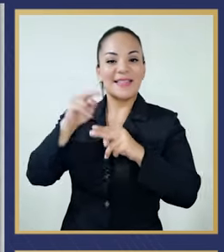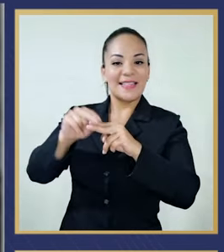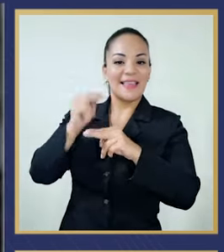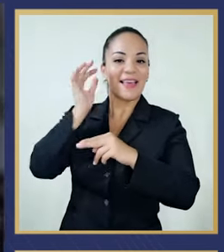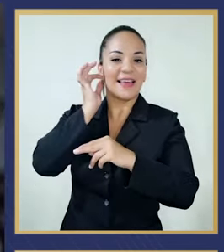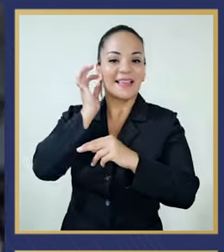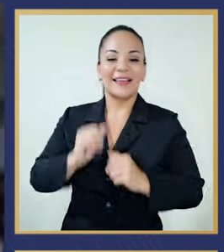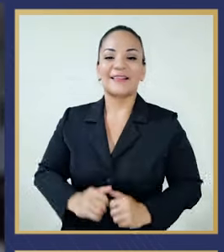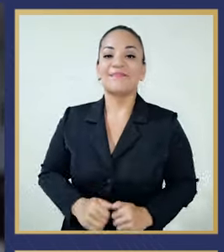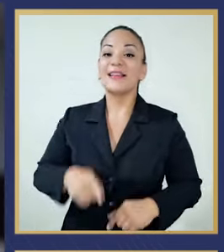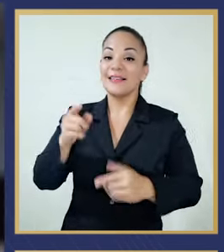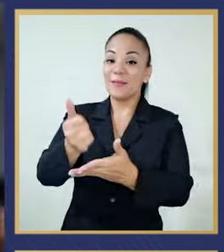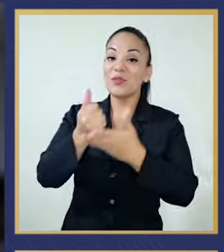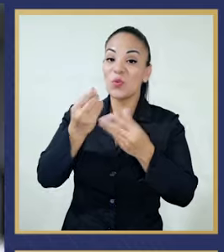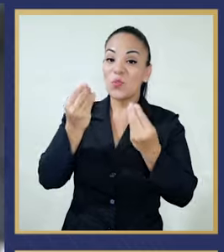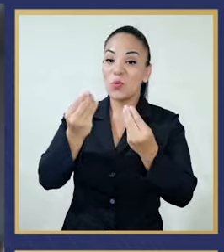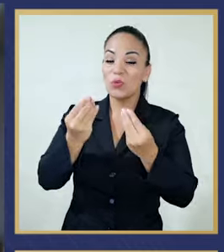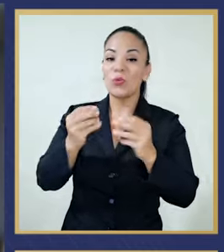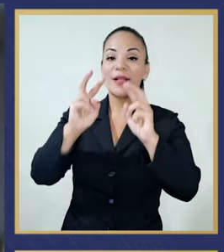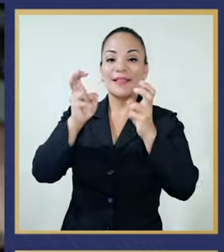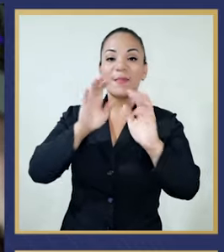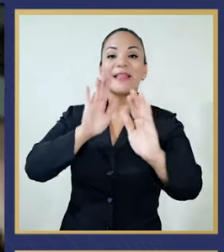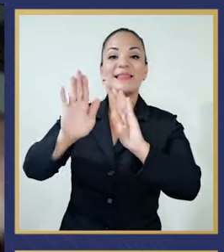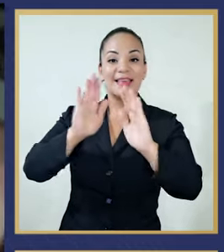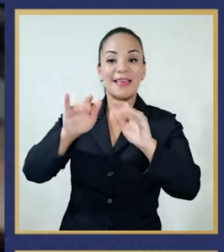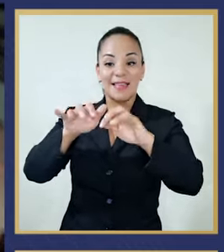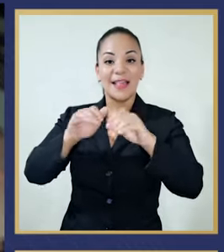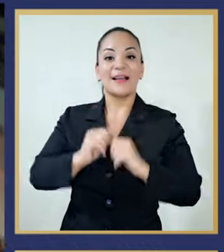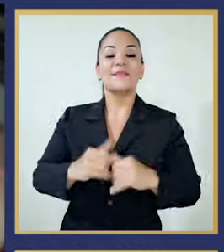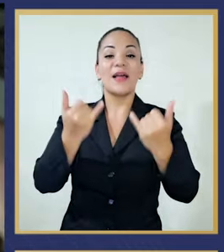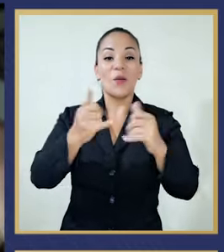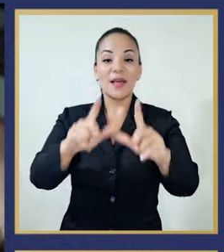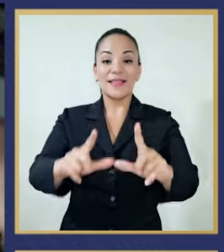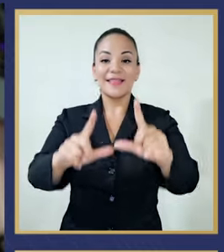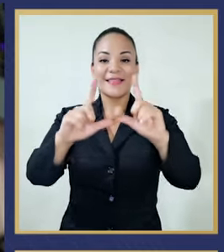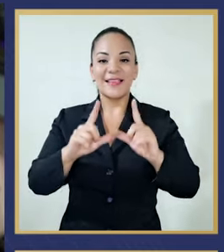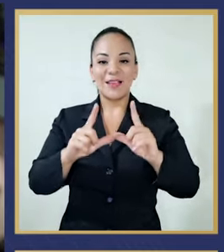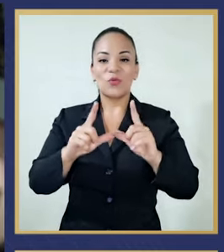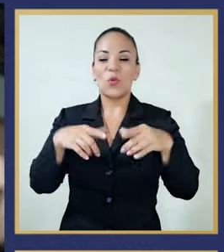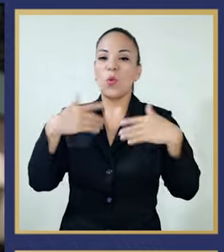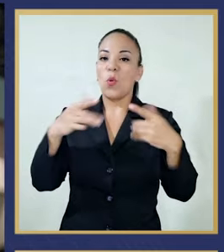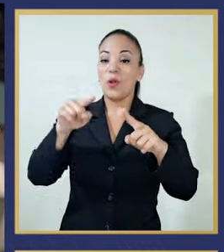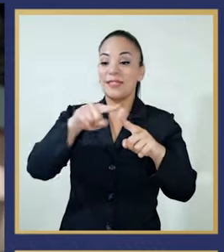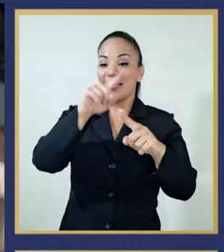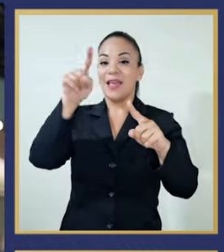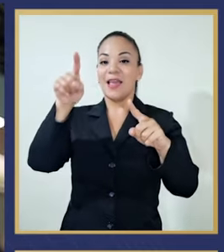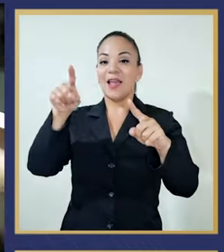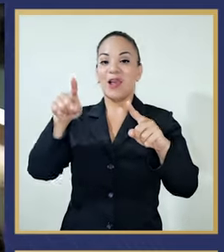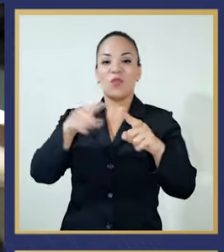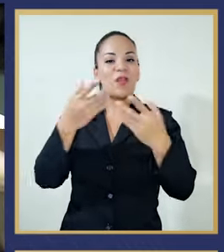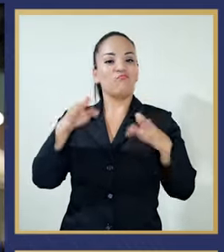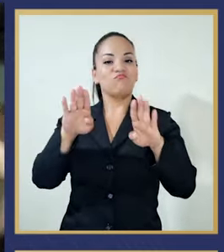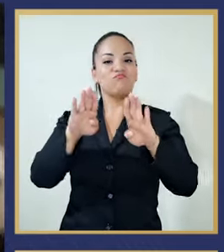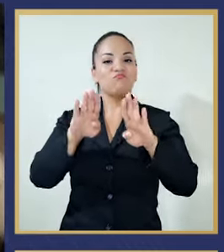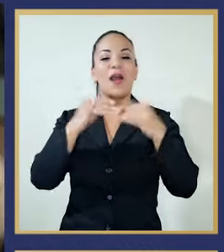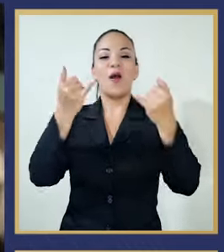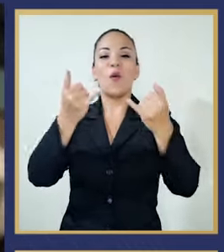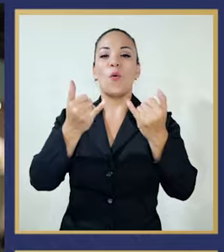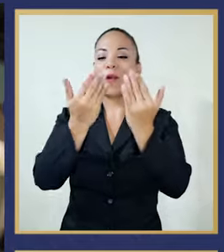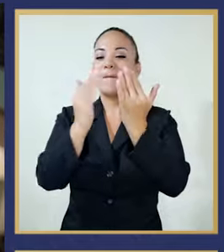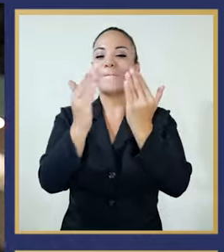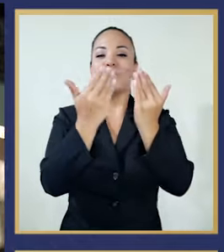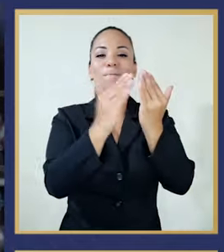nieta. Ella me ayudó mucho en la parte digital. Ahora con este título se cierra un ciclo y se abren